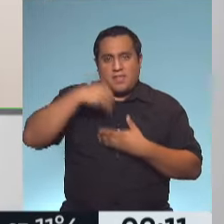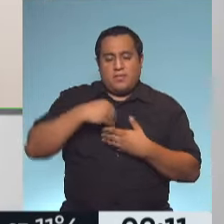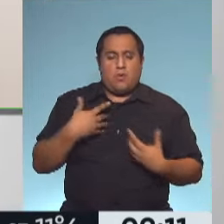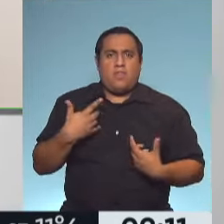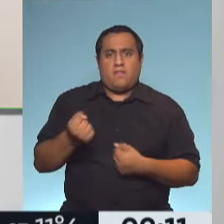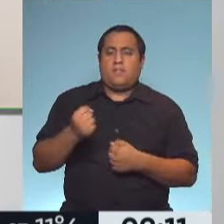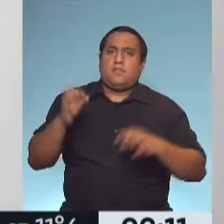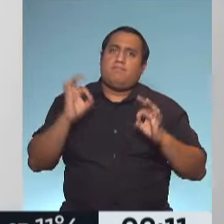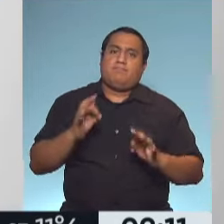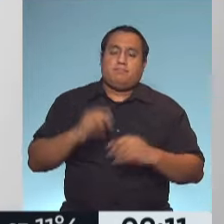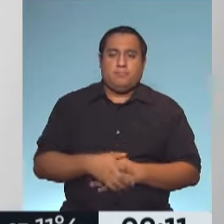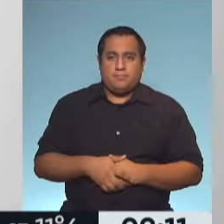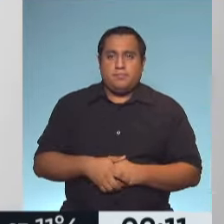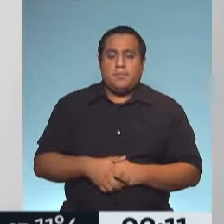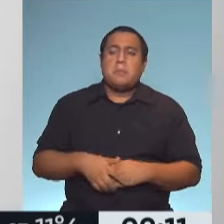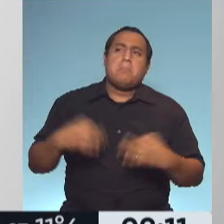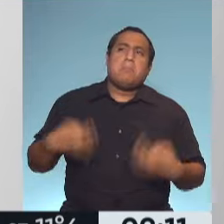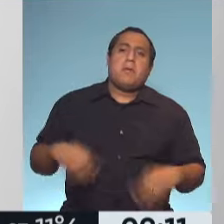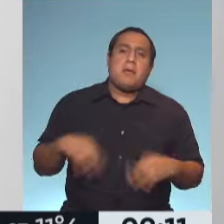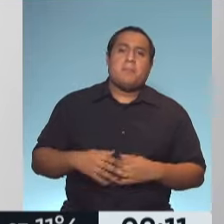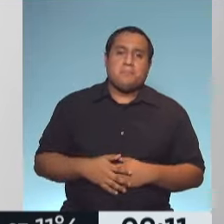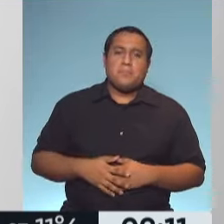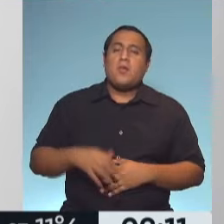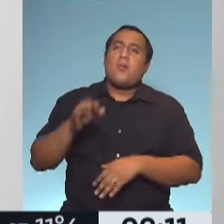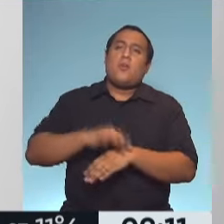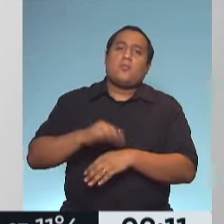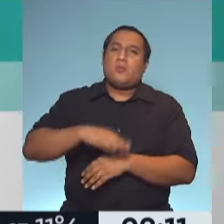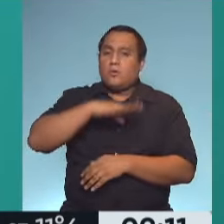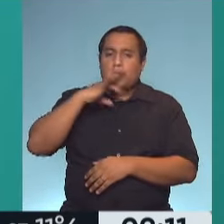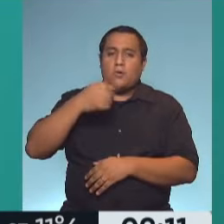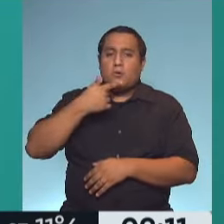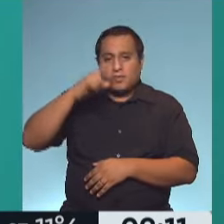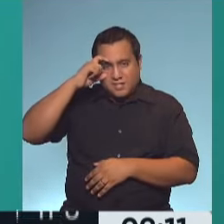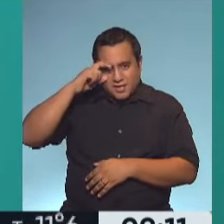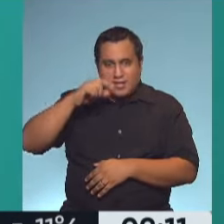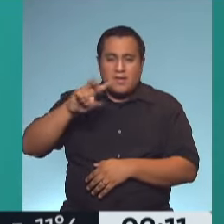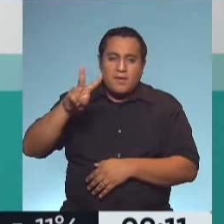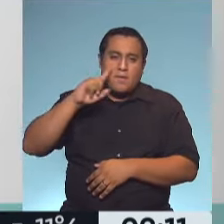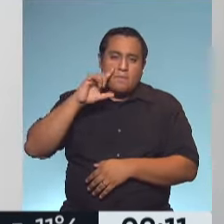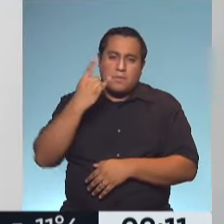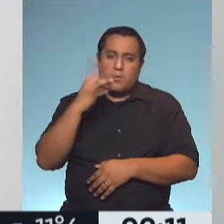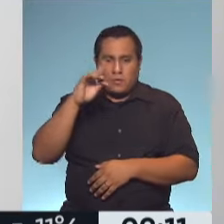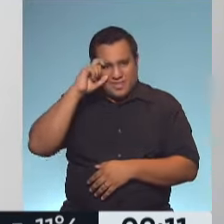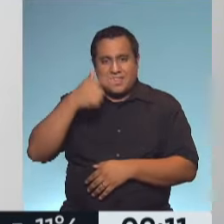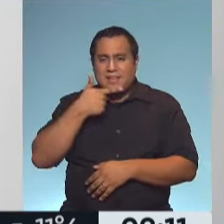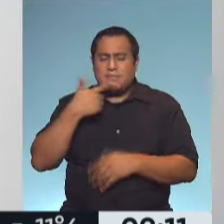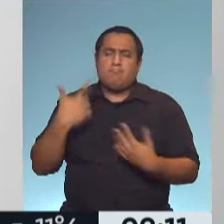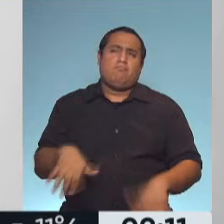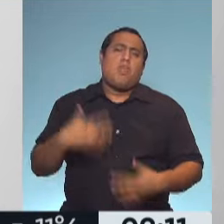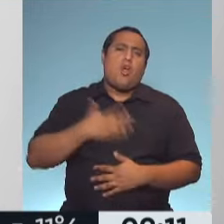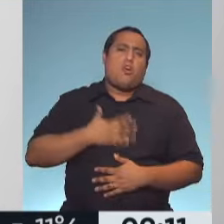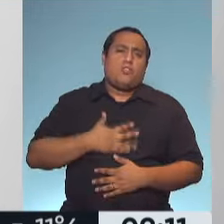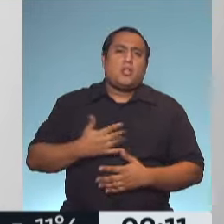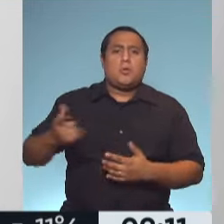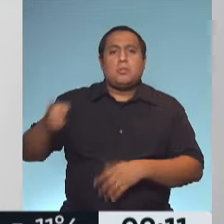suficientes. Bien. Bueno, doctor José Manuel Viudes, un placer, José, realmente que